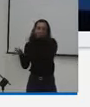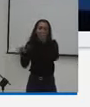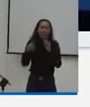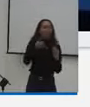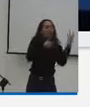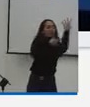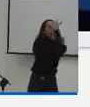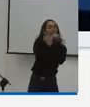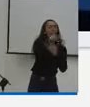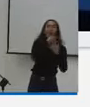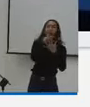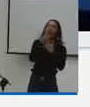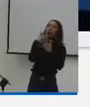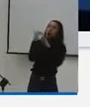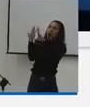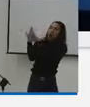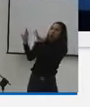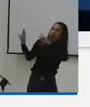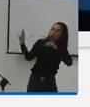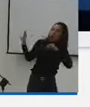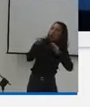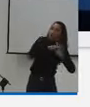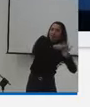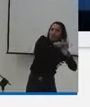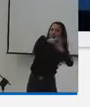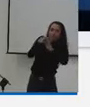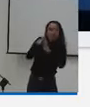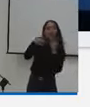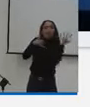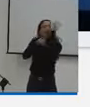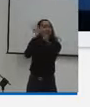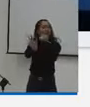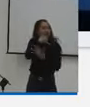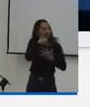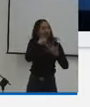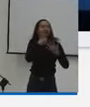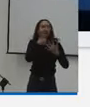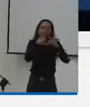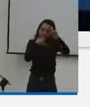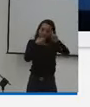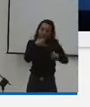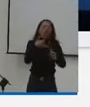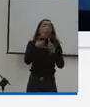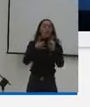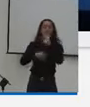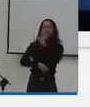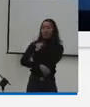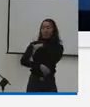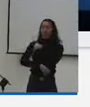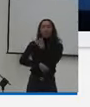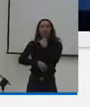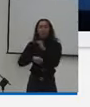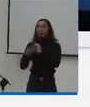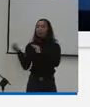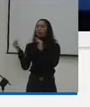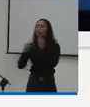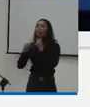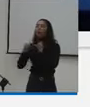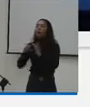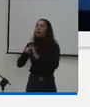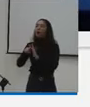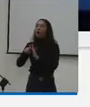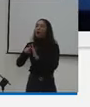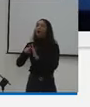se formulen conjuntamente en todo el territorio nacional por parte del ministerio del